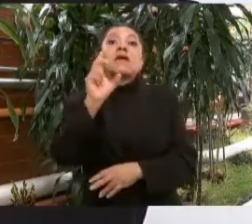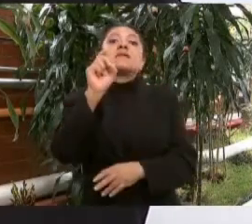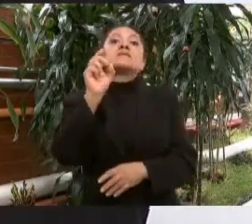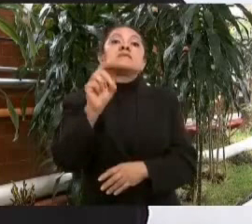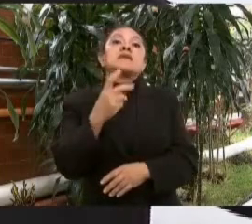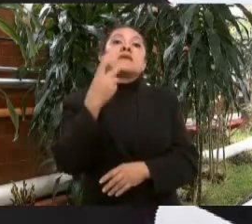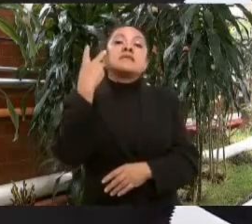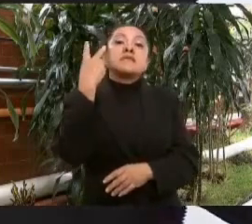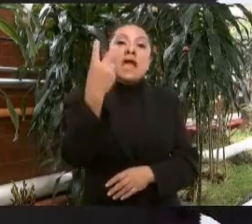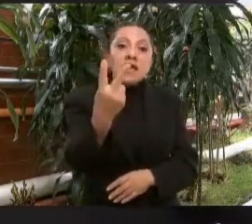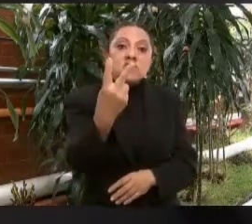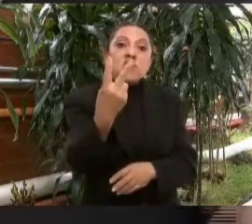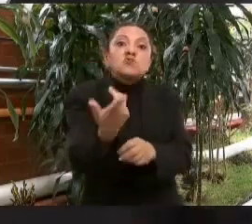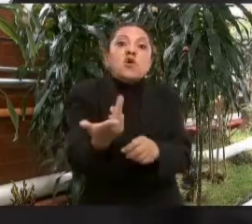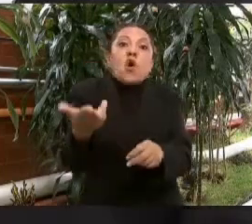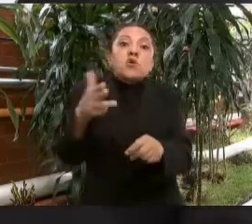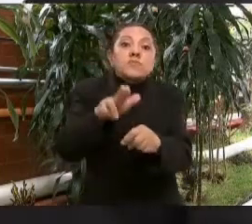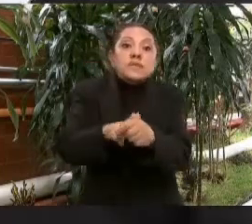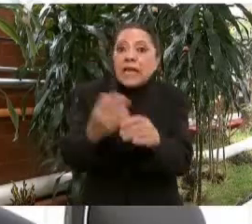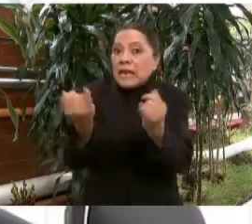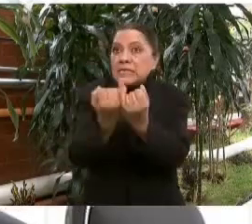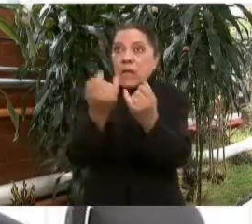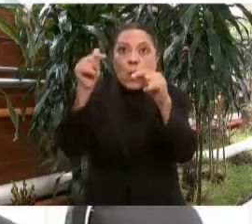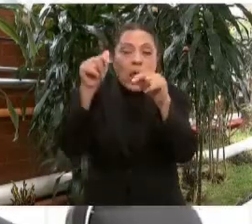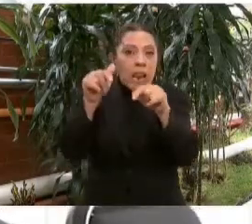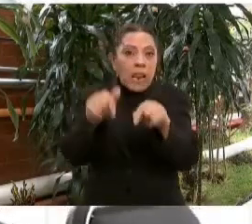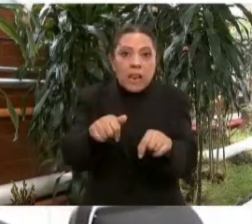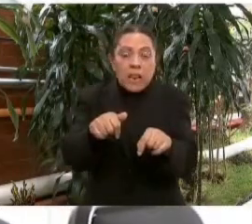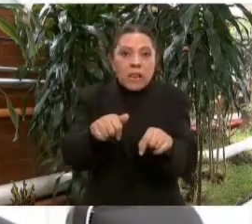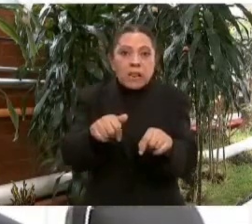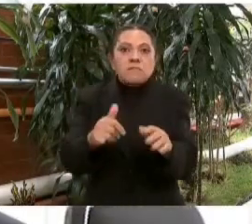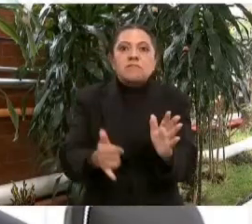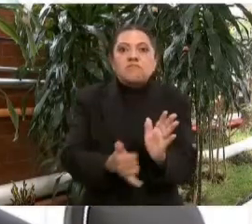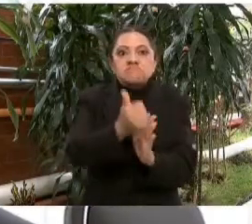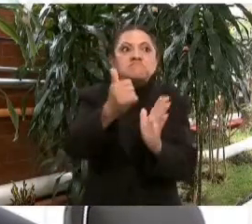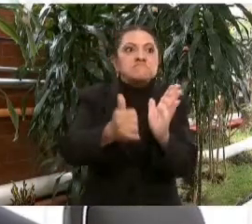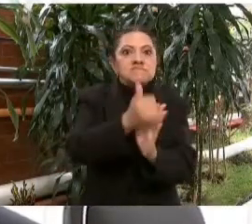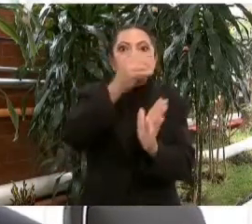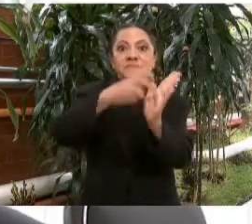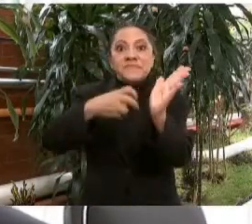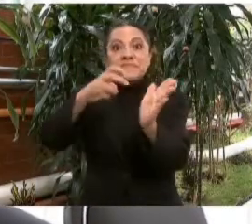hospitales como este tienen